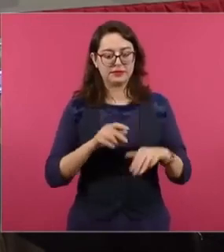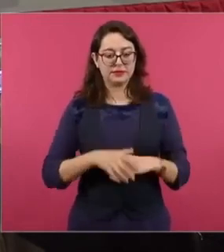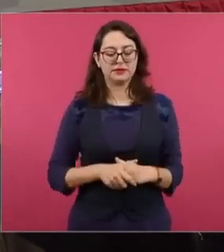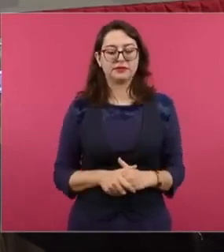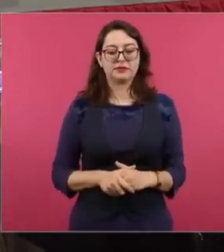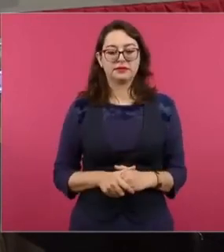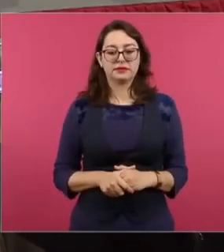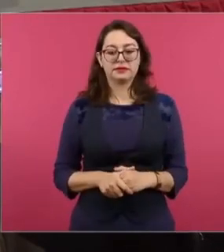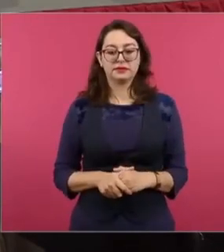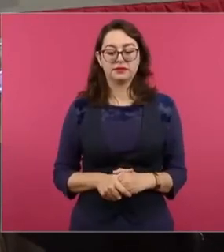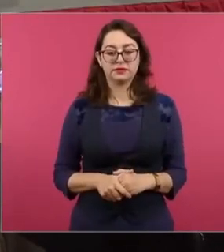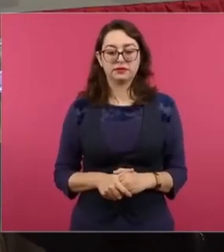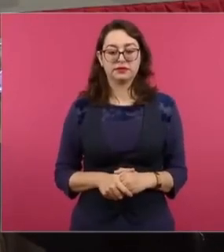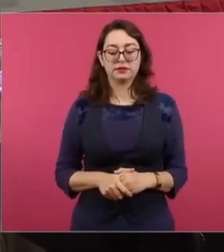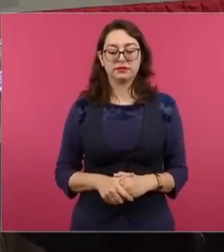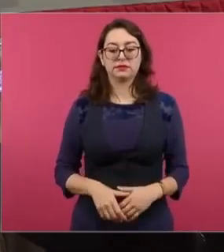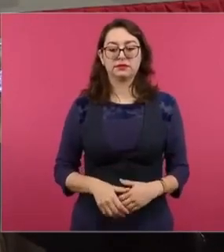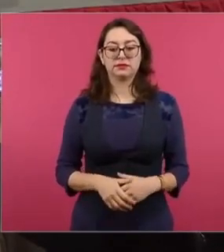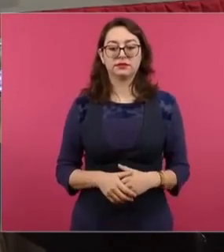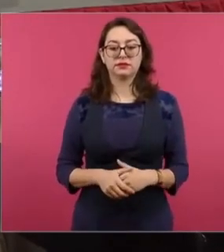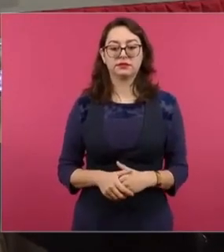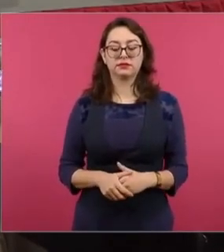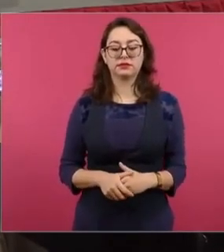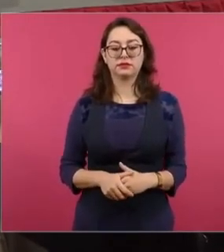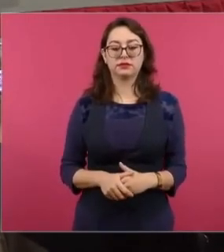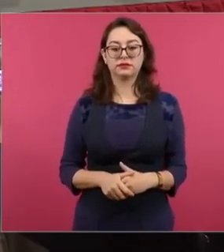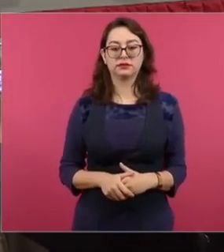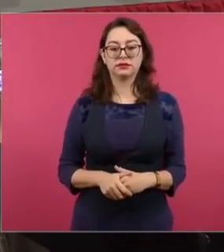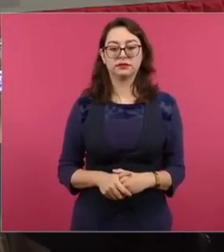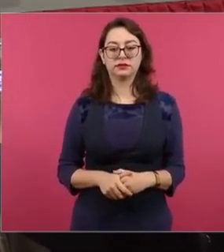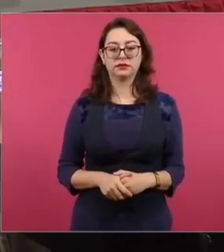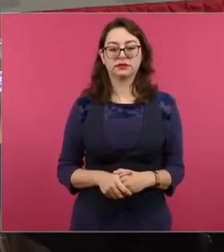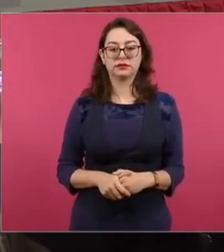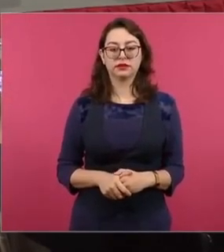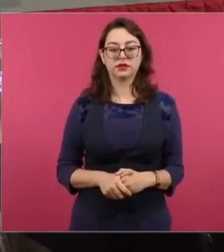es que en el principio se dice